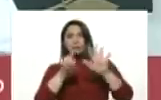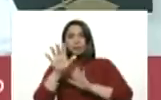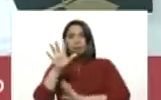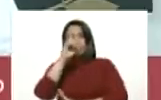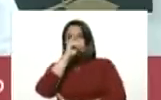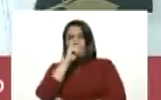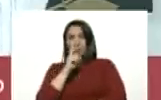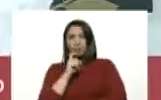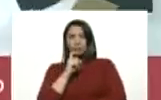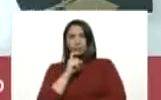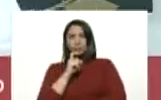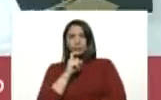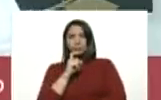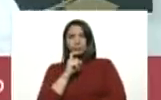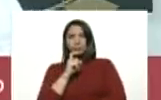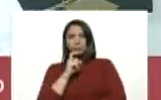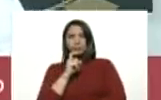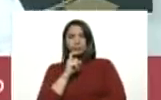años